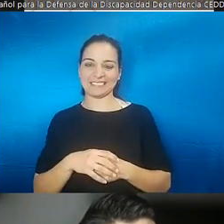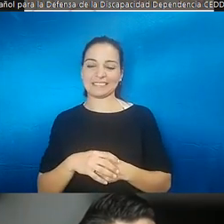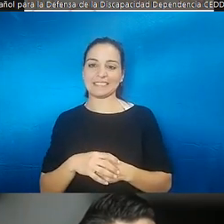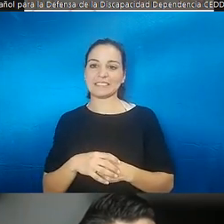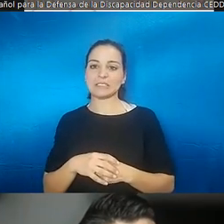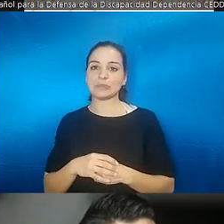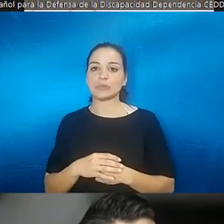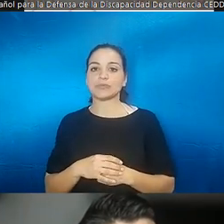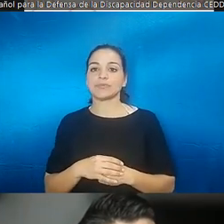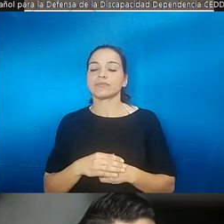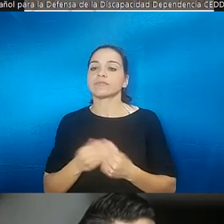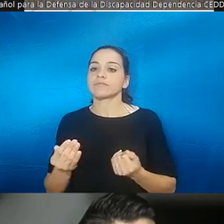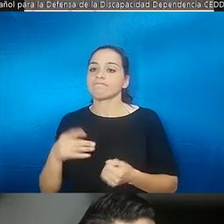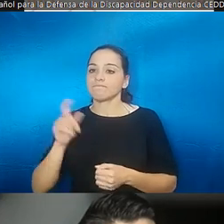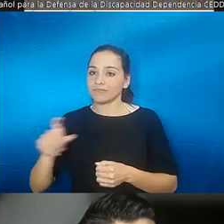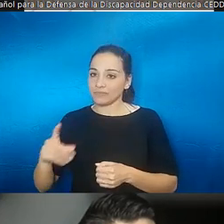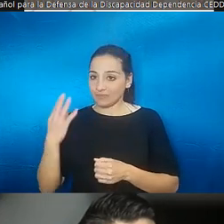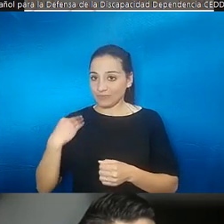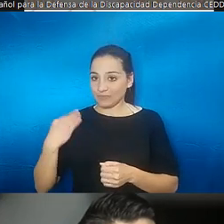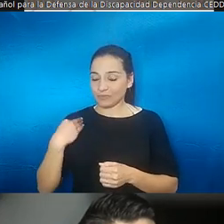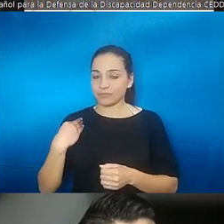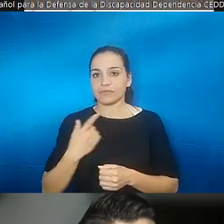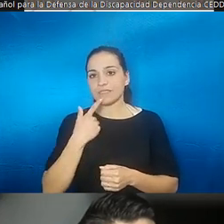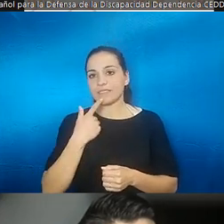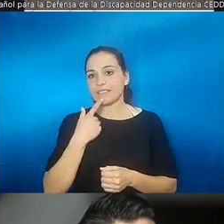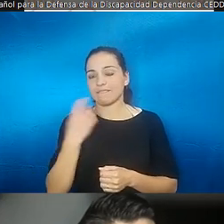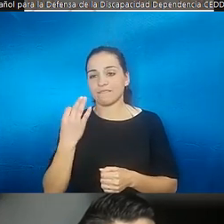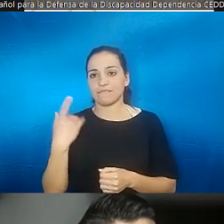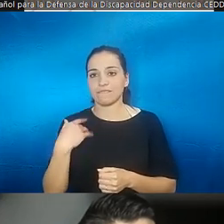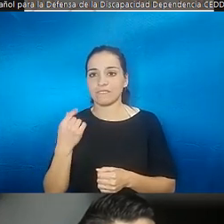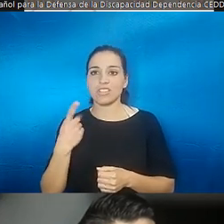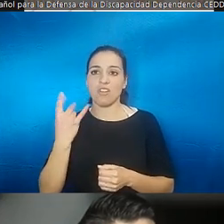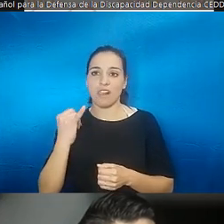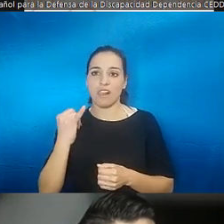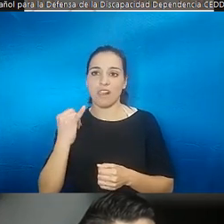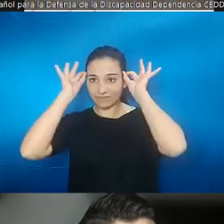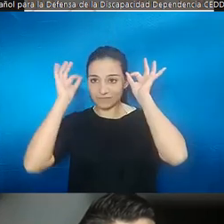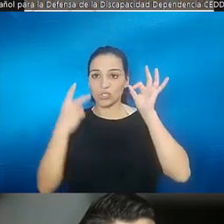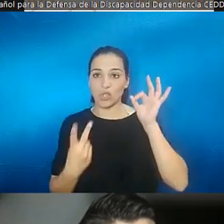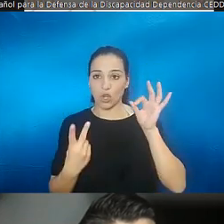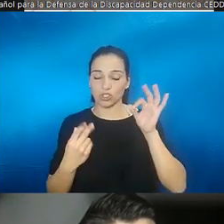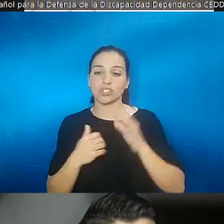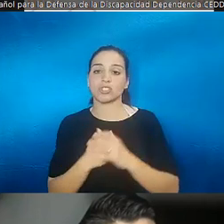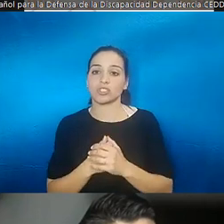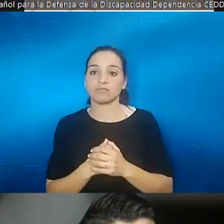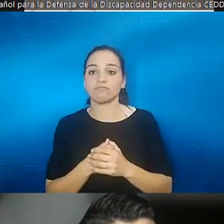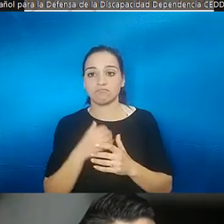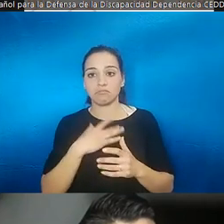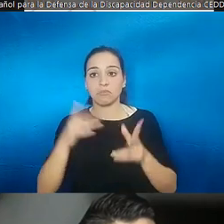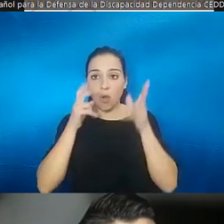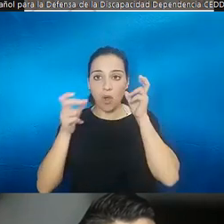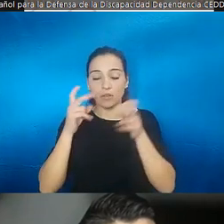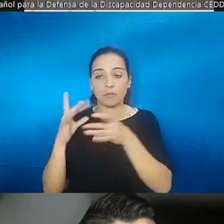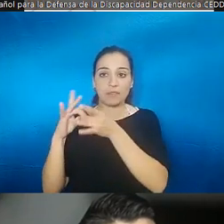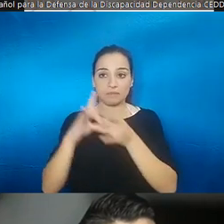me pregunta hay una persona que dice llevo dos dispositivos auditivos implante clopear y audífono para poder oír podría ocurrir lo